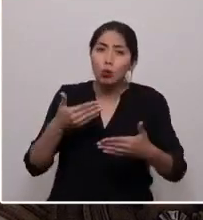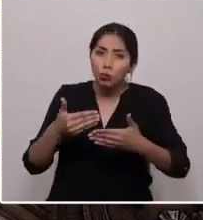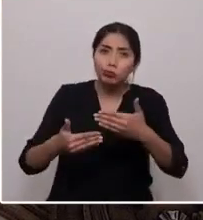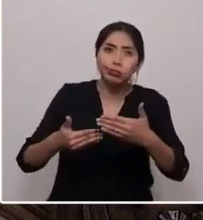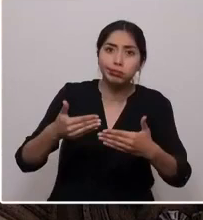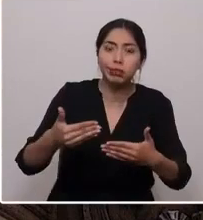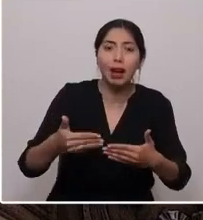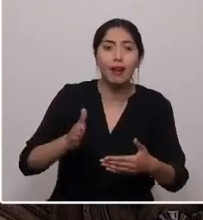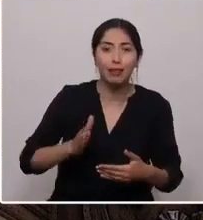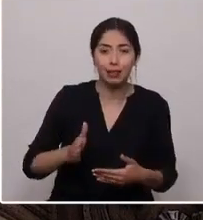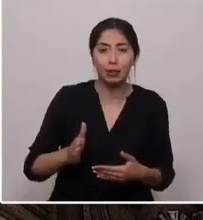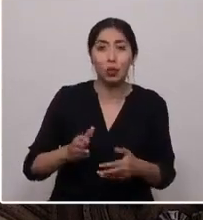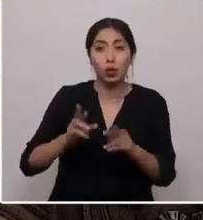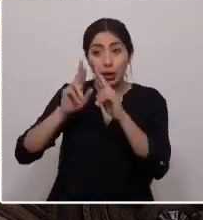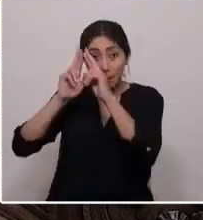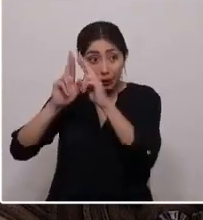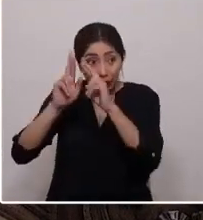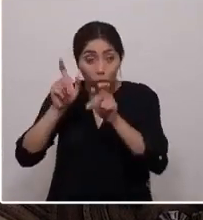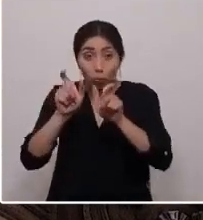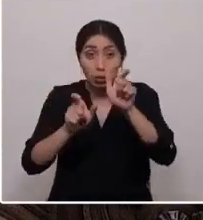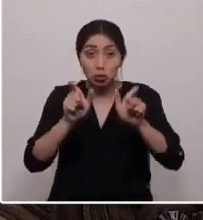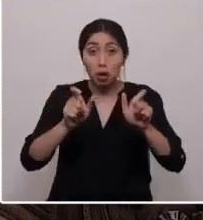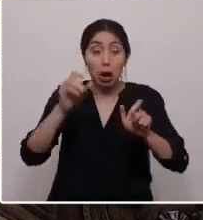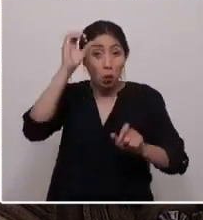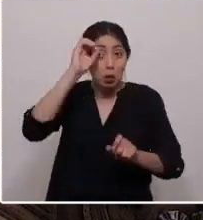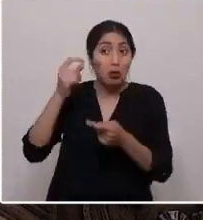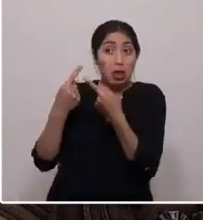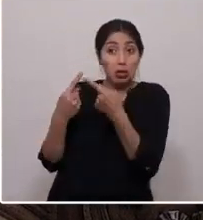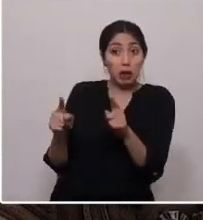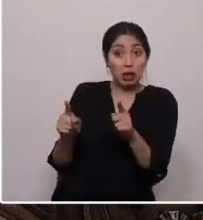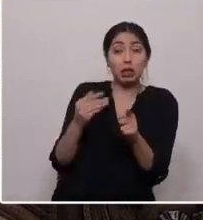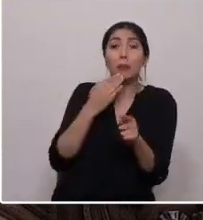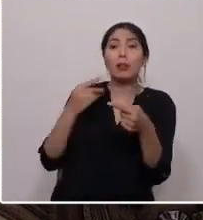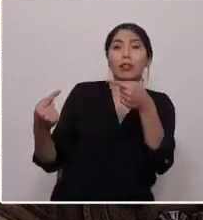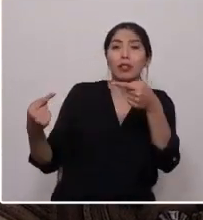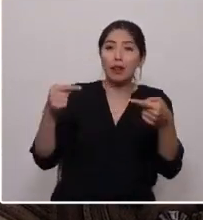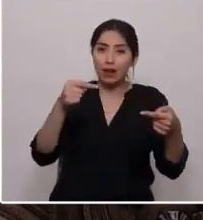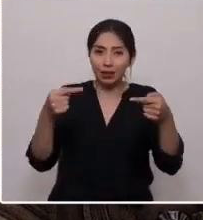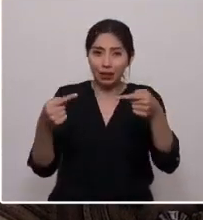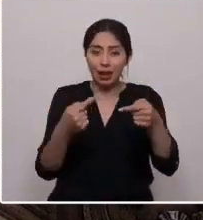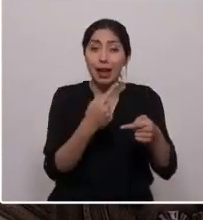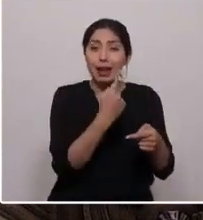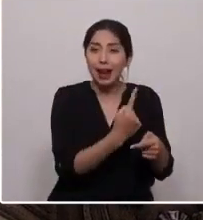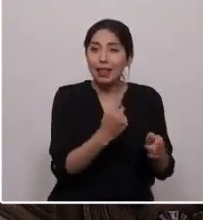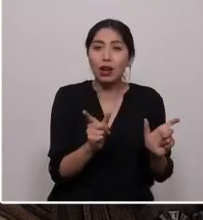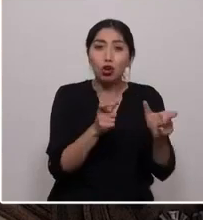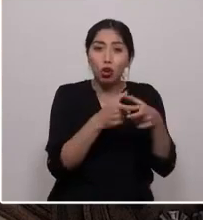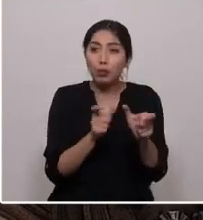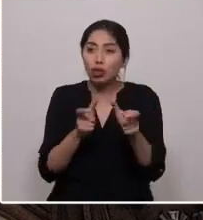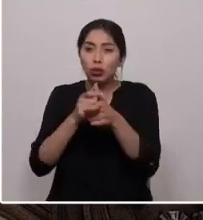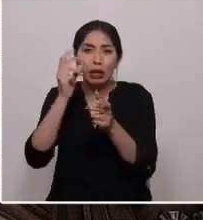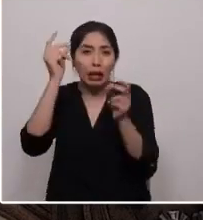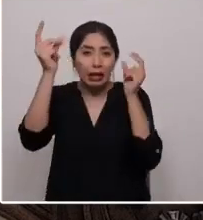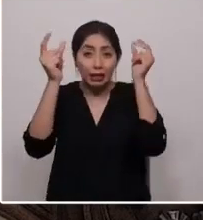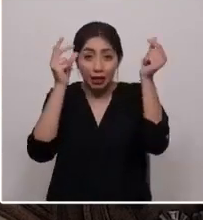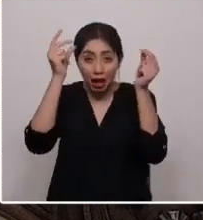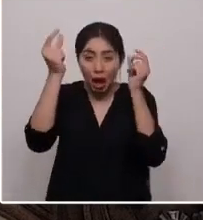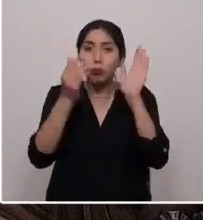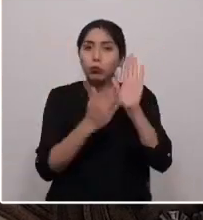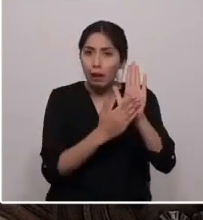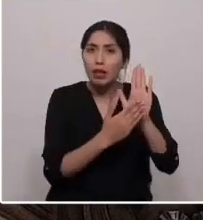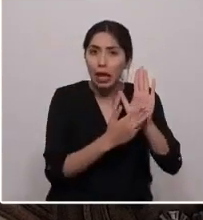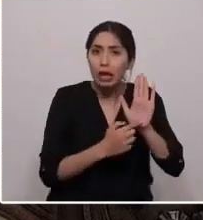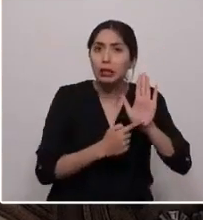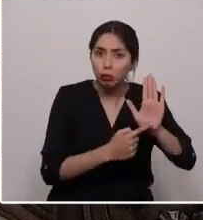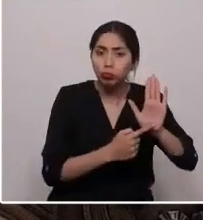respetando a quienes piensan distinto, a debatir cada una de las comisiones con ideas y argumentos basados en la evidencia, con